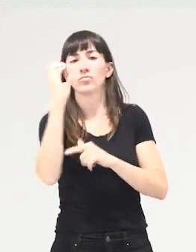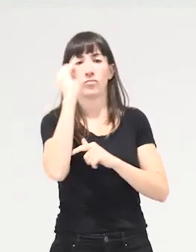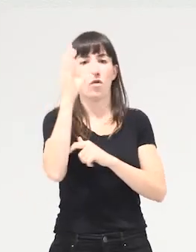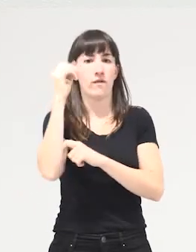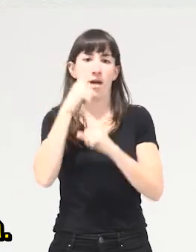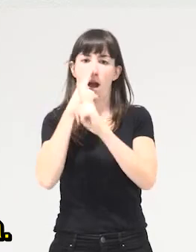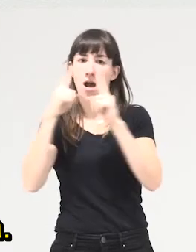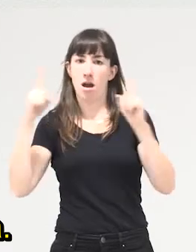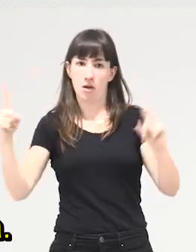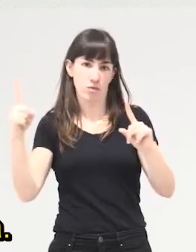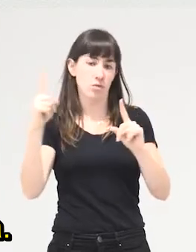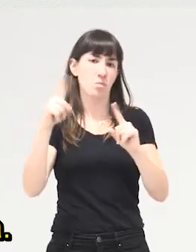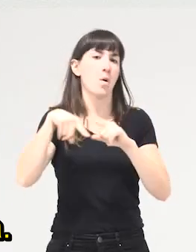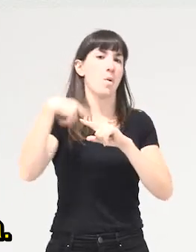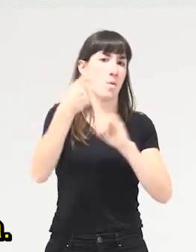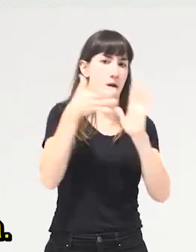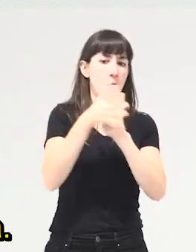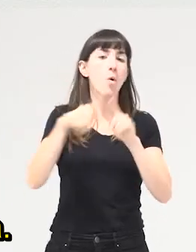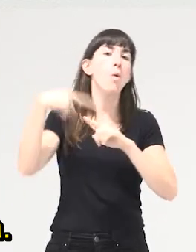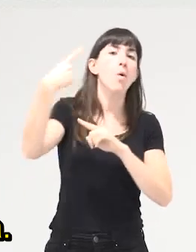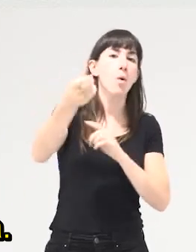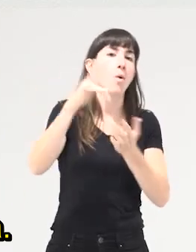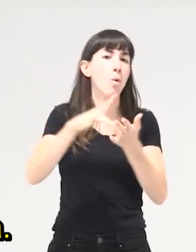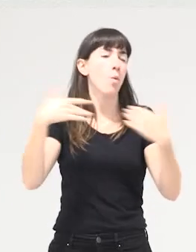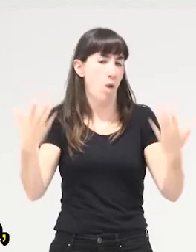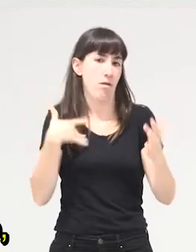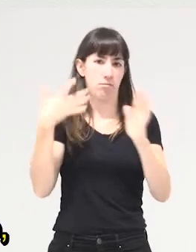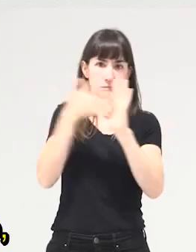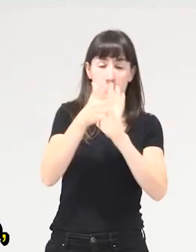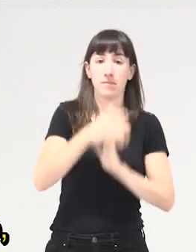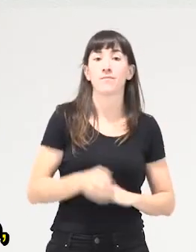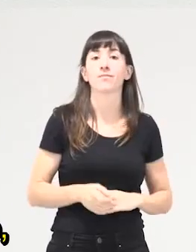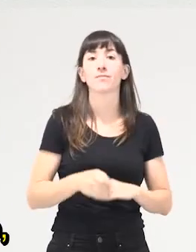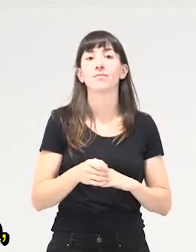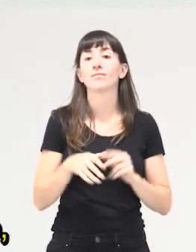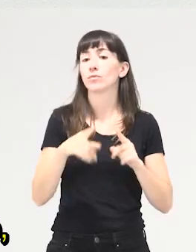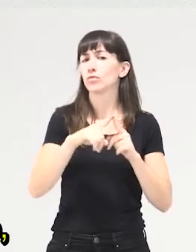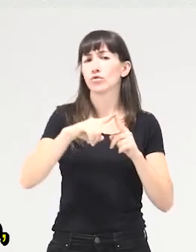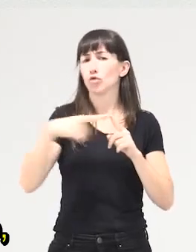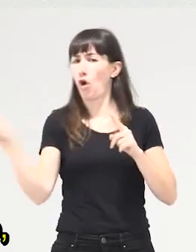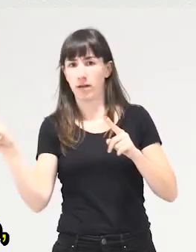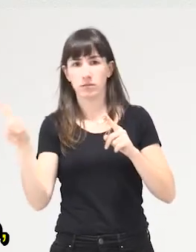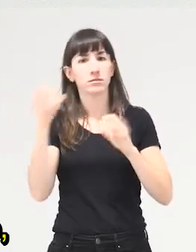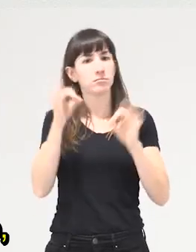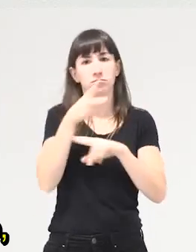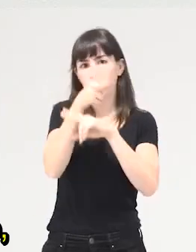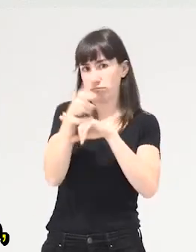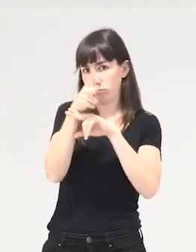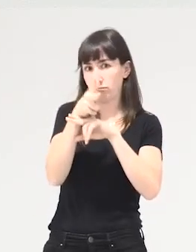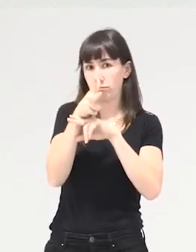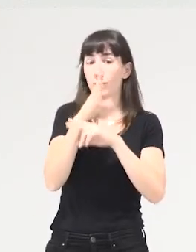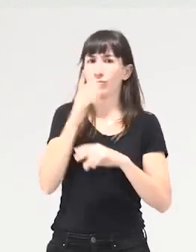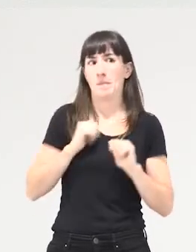lo largo de todo el año que luego ya os contaremos cuando va a ser la siguiente conferencia y todas ellas quedan grabadas eso sí que queríamos comentar como al